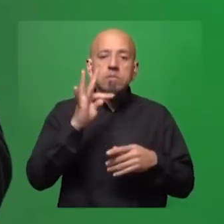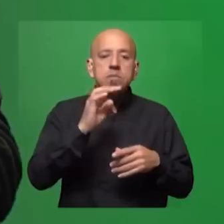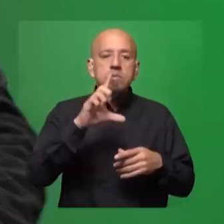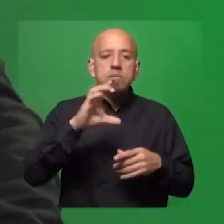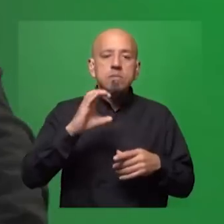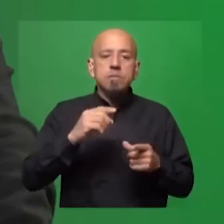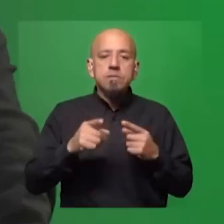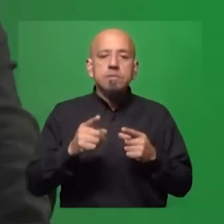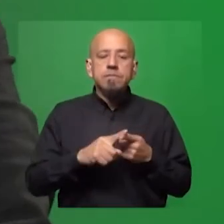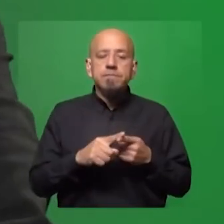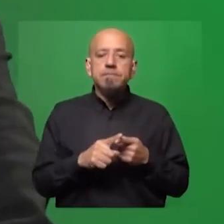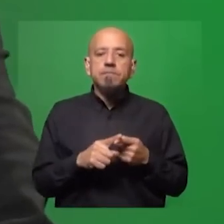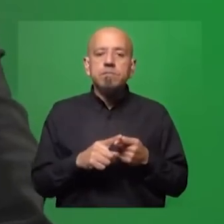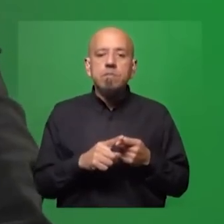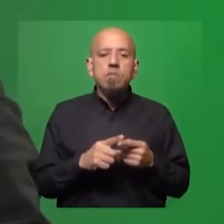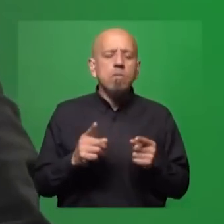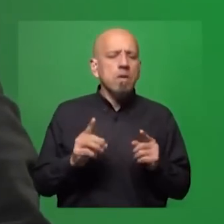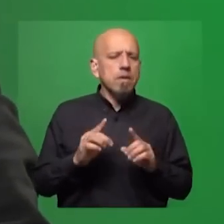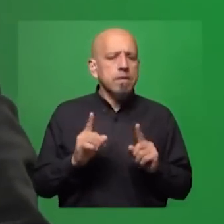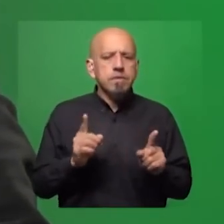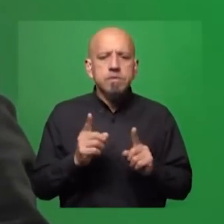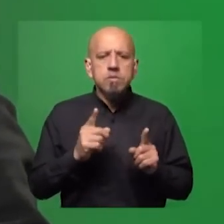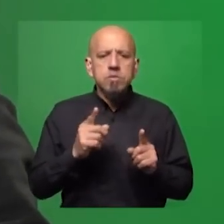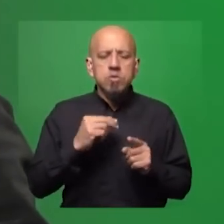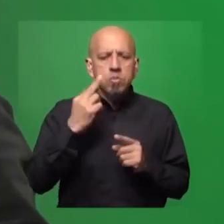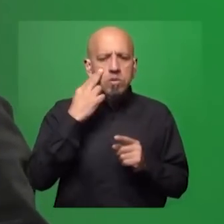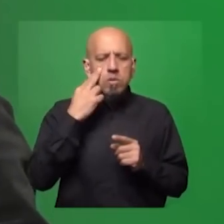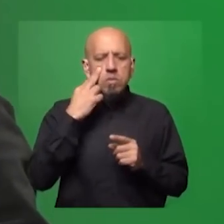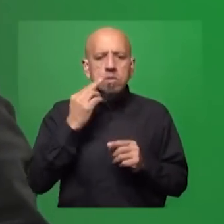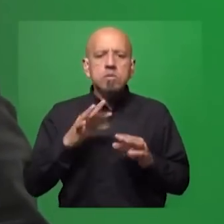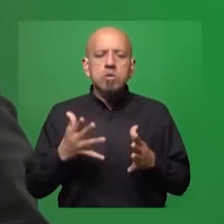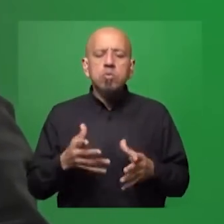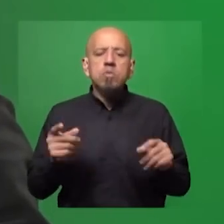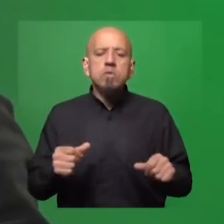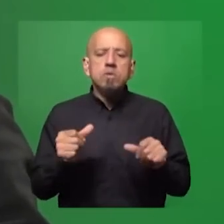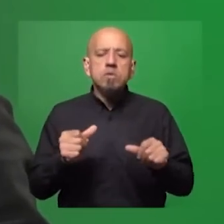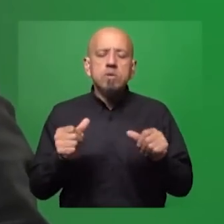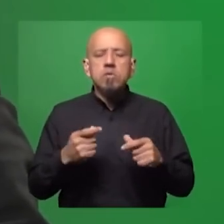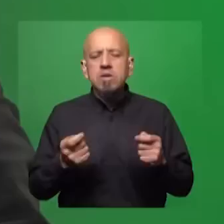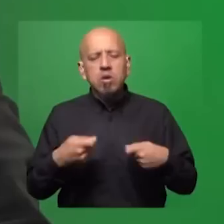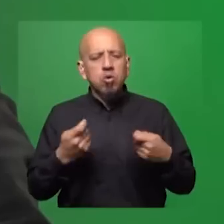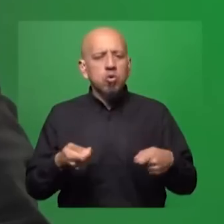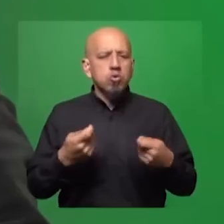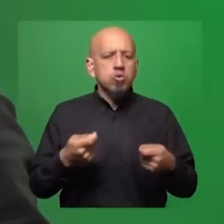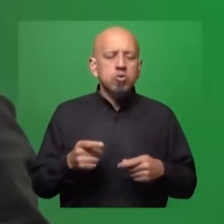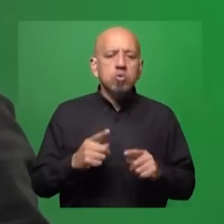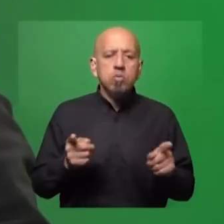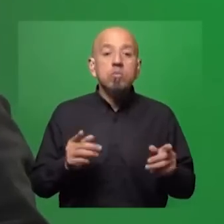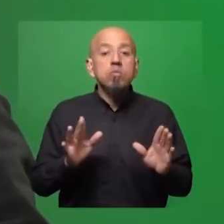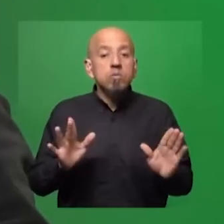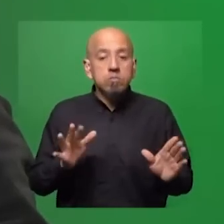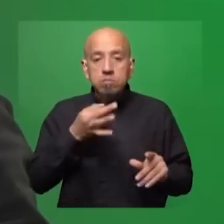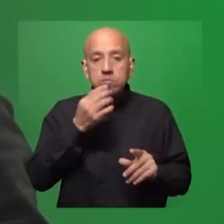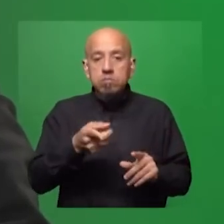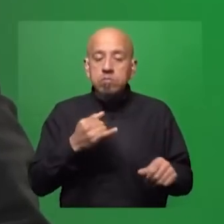Tratados de Libre Comercio, que no es un problema en sí mismo, sino de cómo están hechos, de cómo se negocian. Yo no estoy diciendo que esté mal